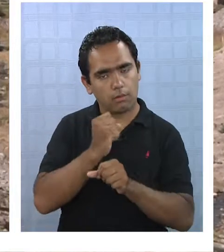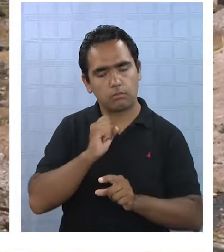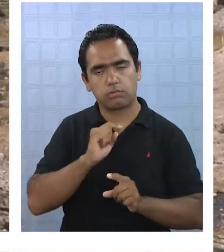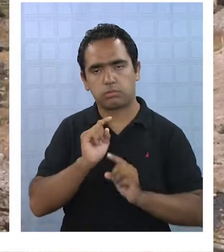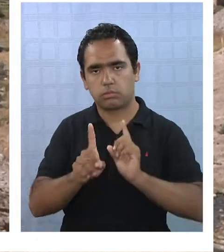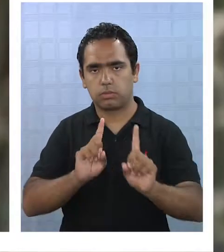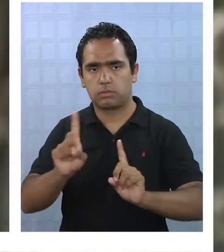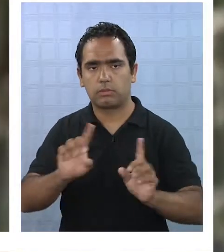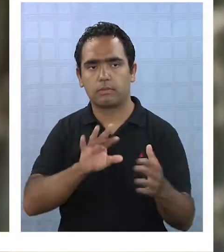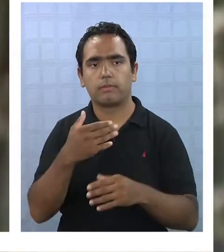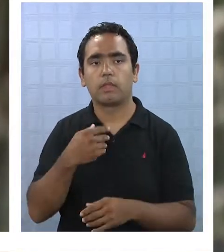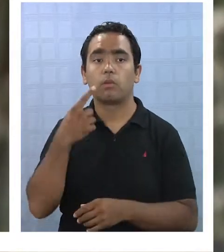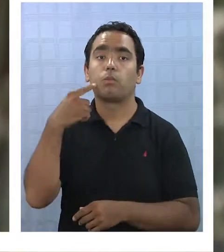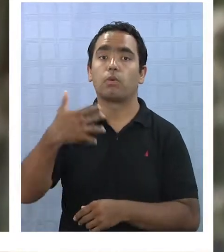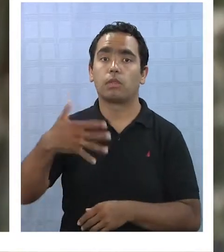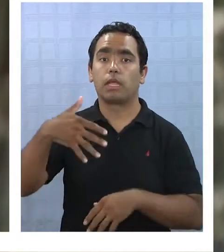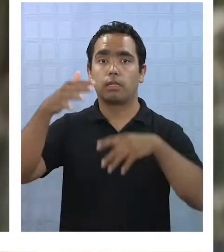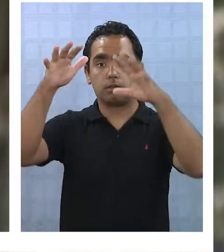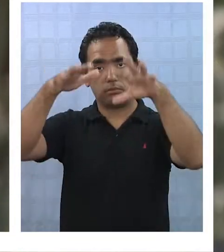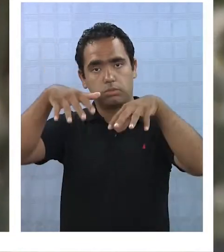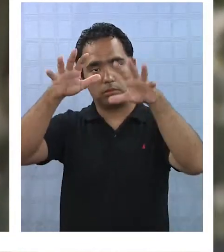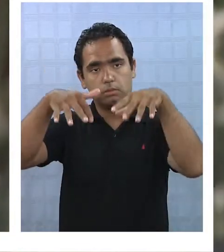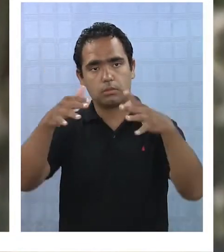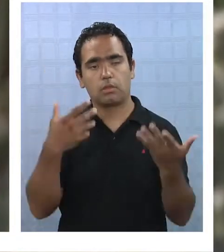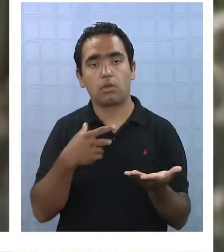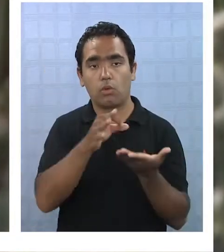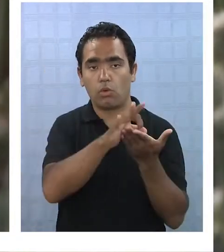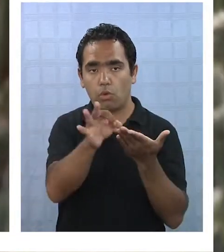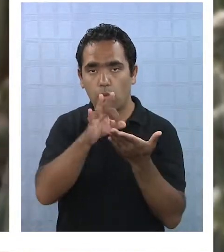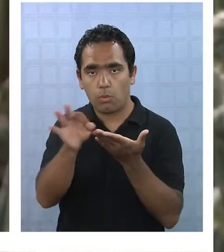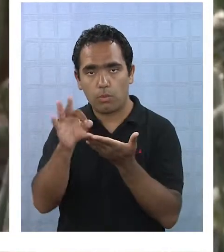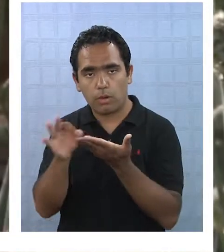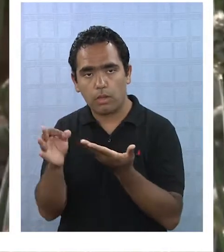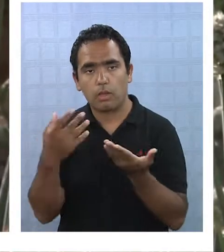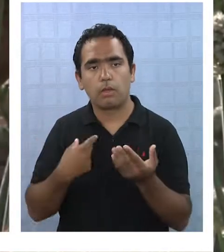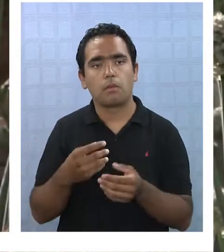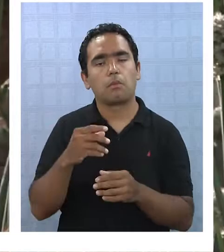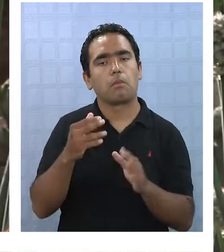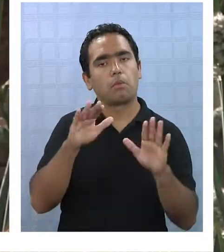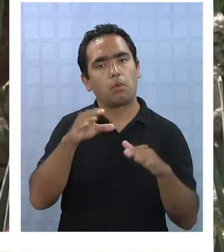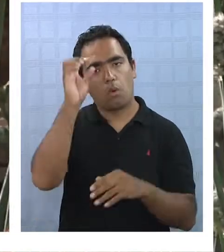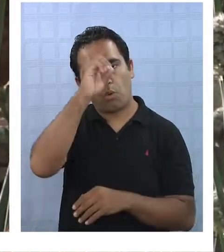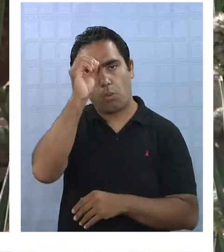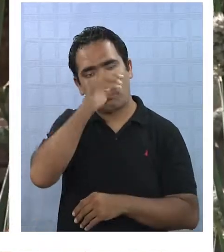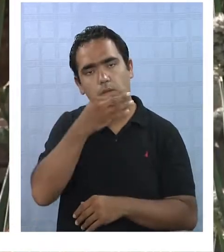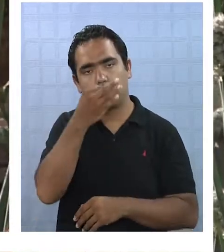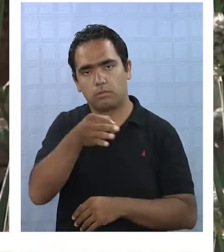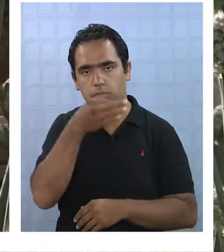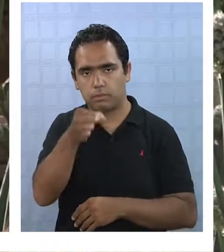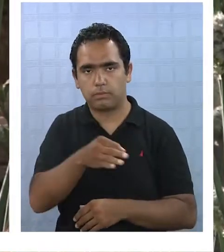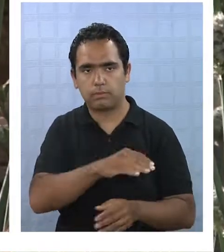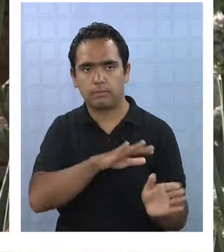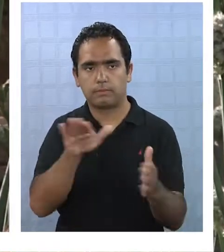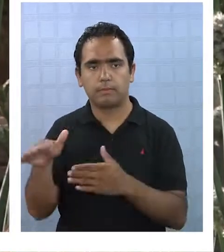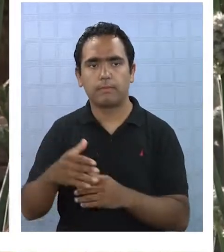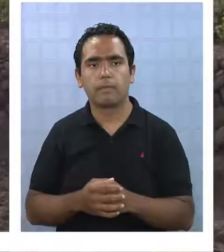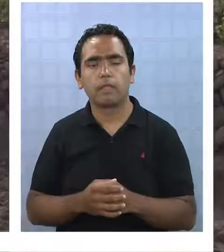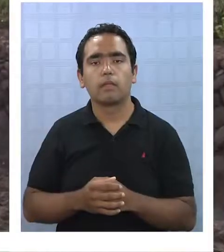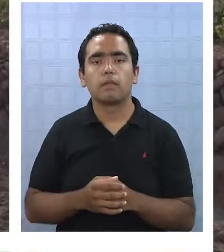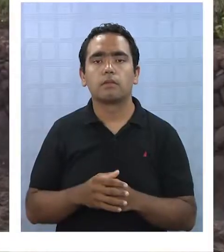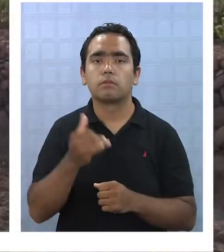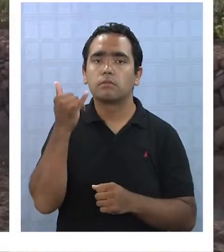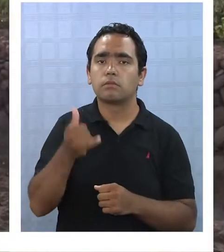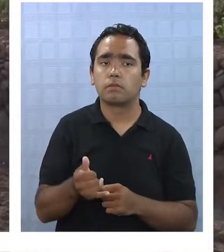a la importancia de las lluvias en la agricultura regional, las comunidades tienen sus propias expresiones y creencias. Una